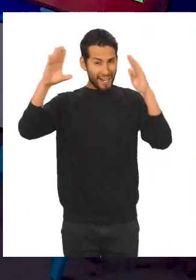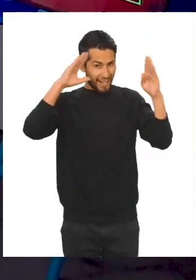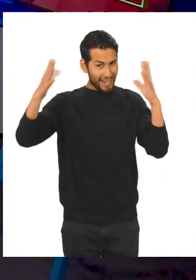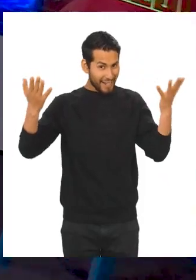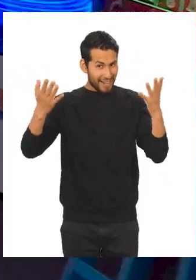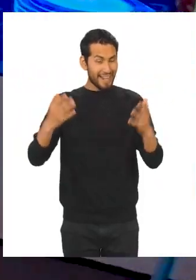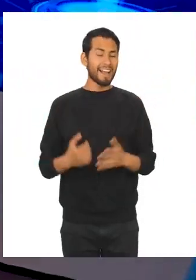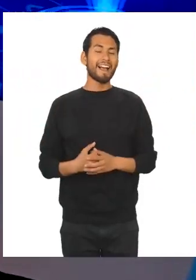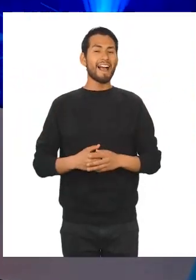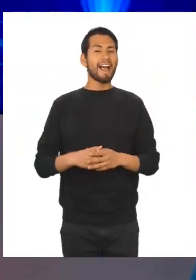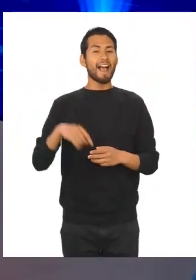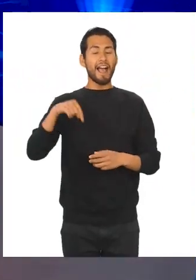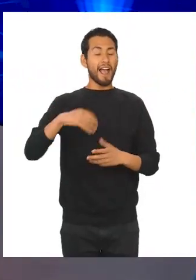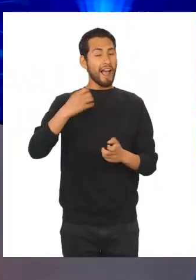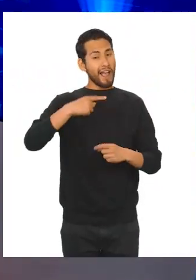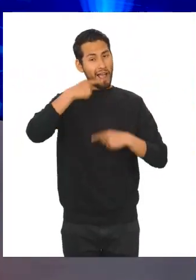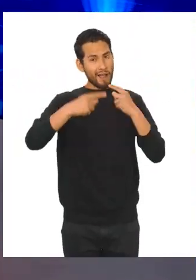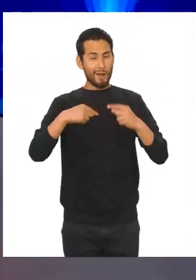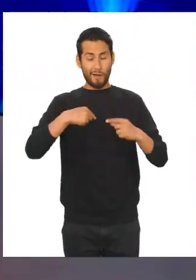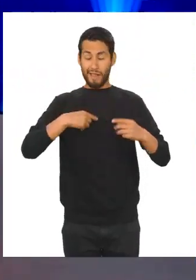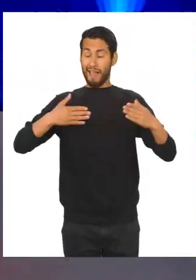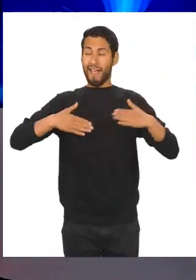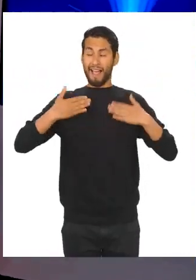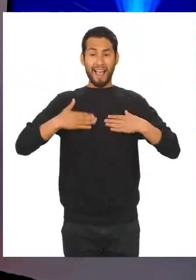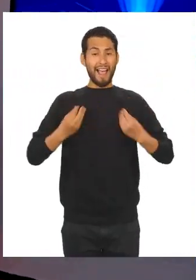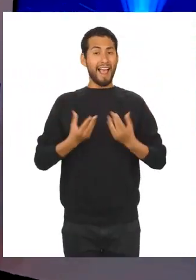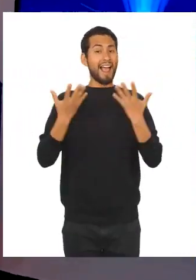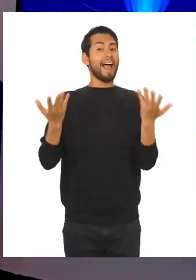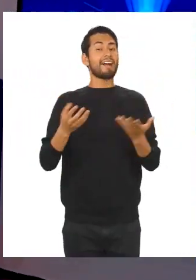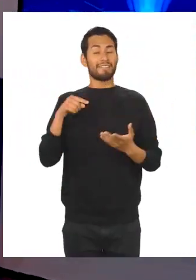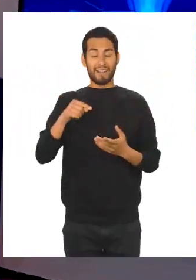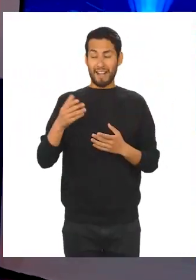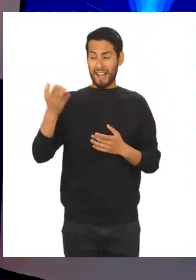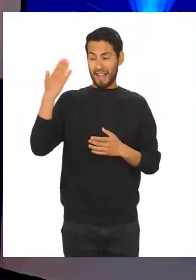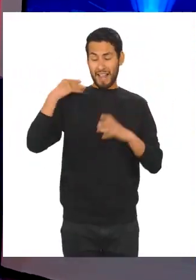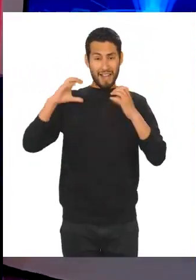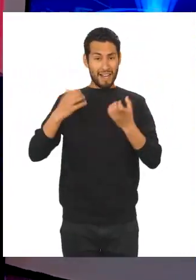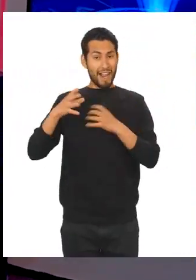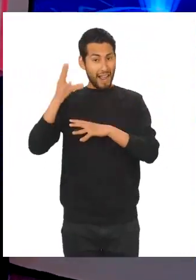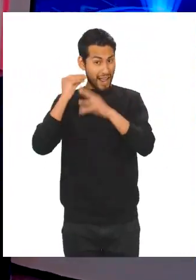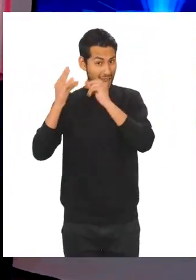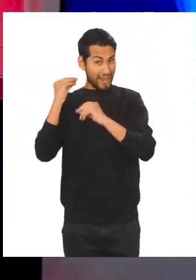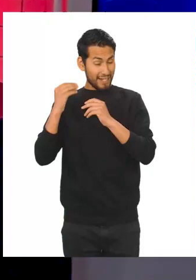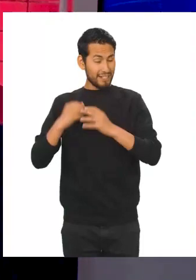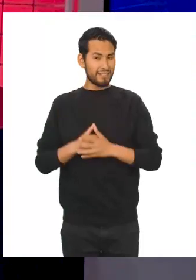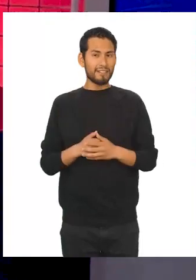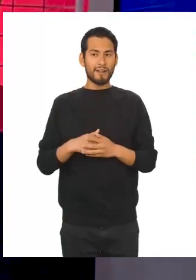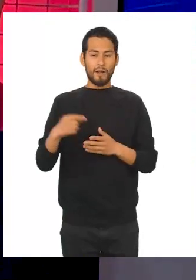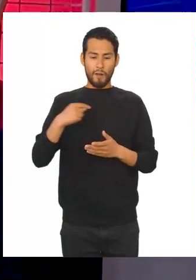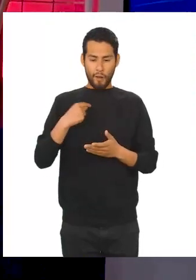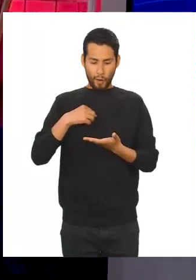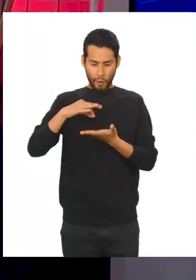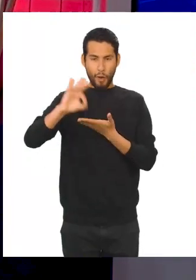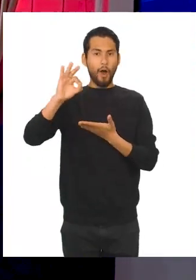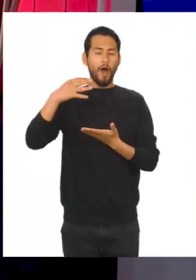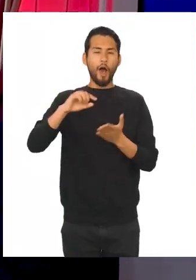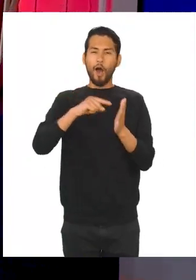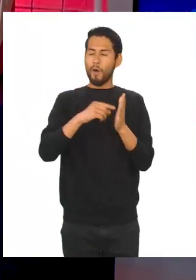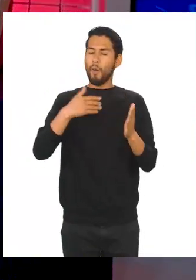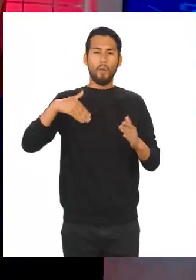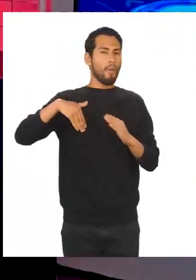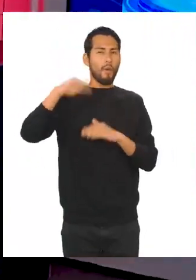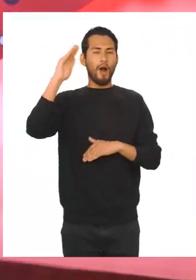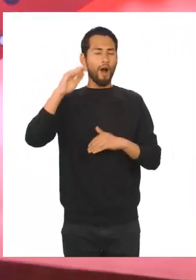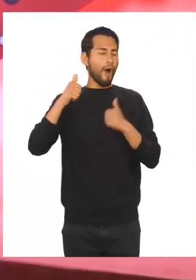¡Hola chicos! Quería contarles que estoy muy feliz porque gracias al repaso de la clase pasada, saqué la nota más alta en el